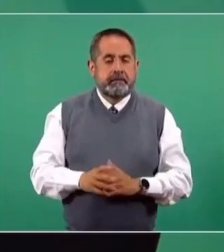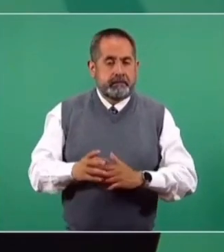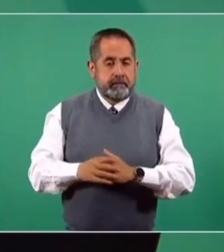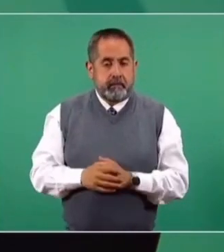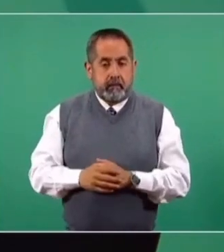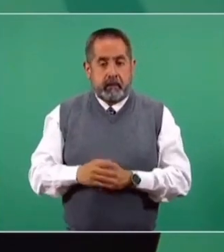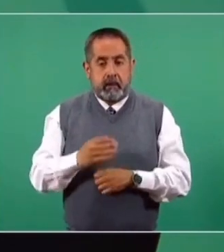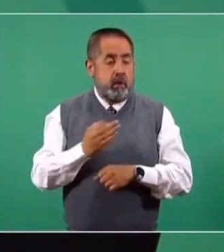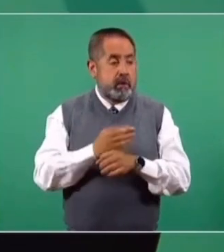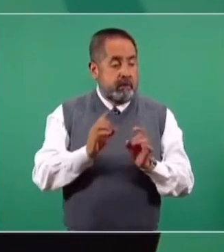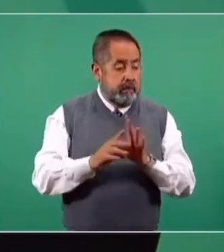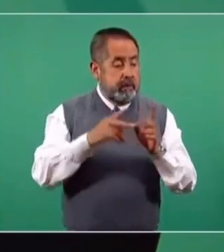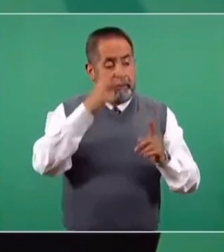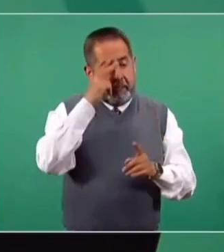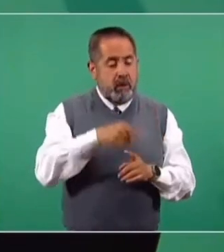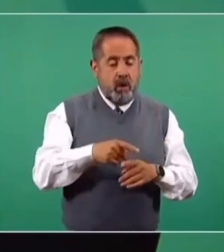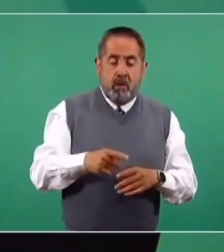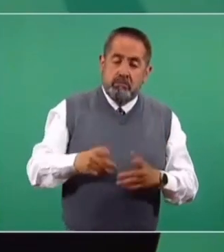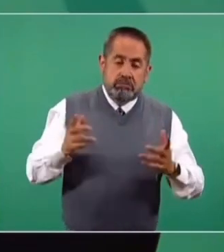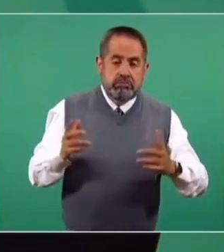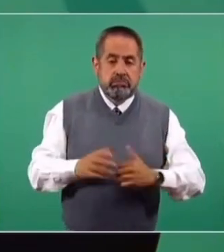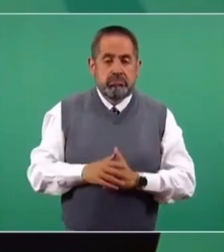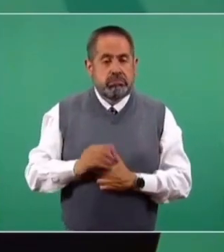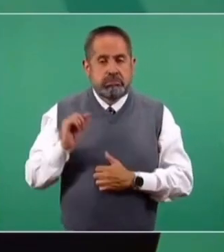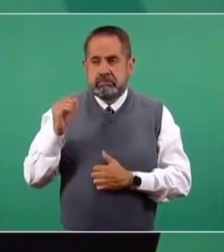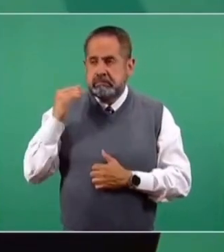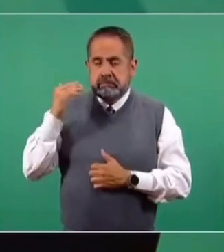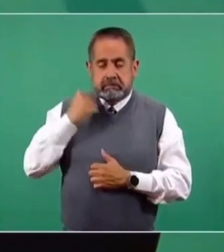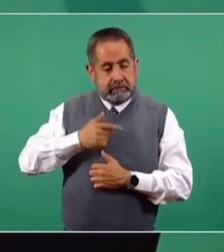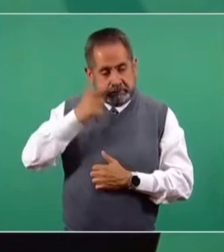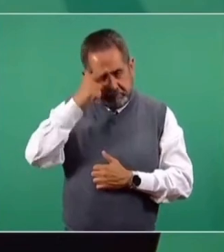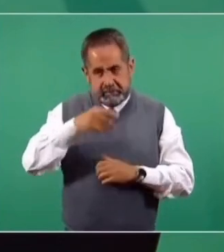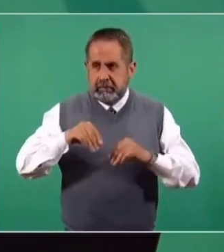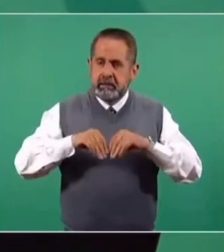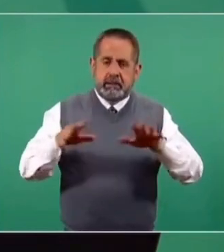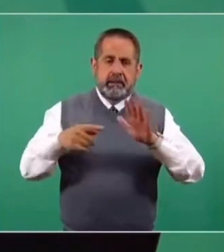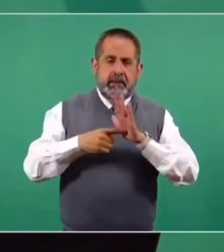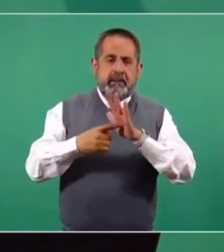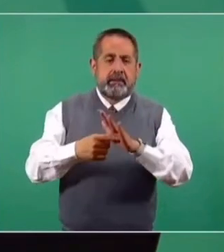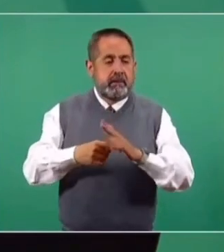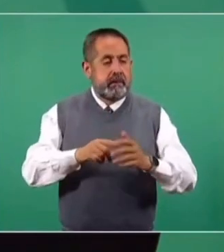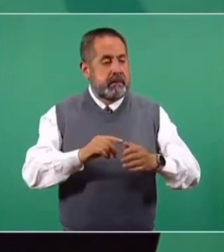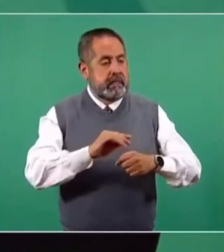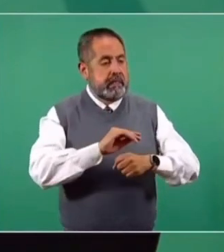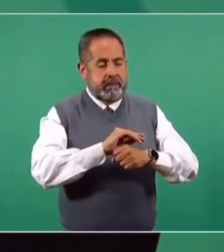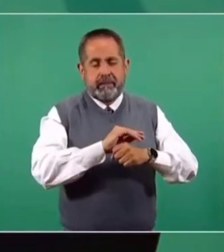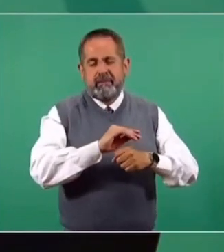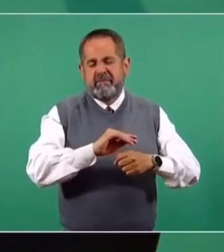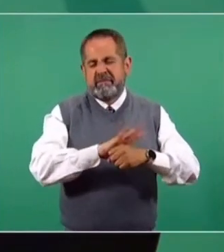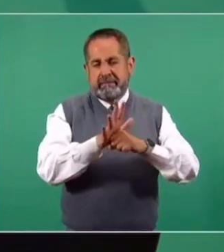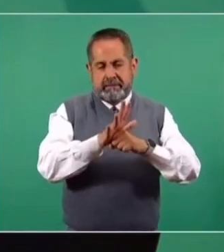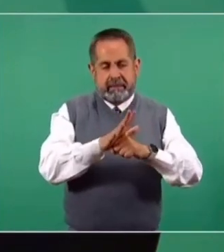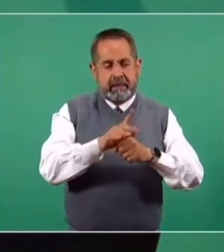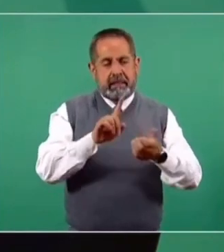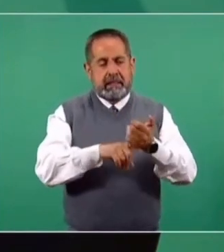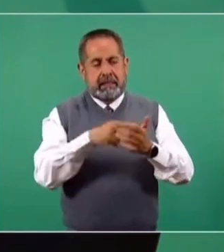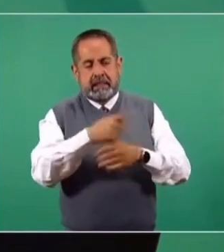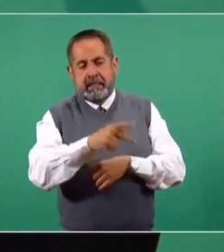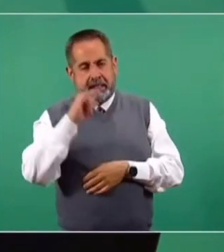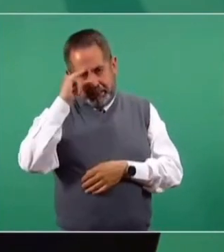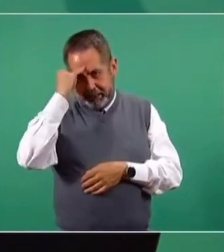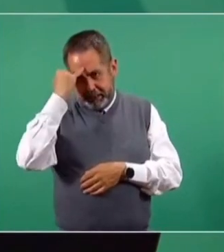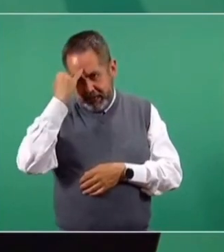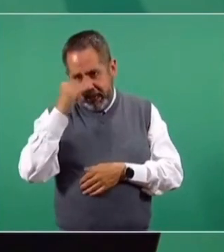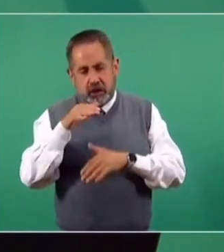que haya aparecido en México, hoy o hace unos días que lo presentamos, la variante de India, en un caso en San Luis Potosí,